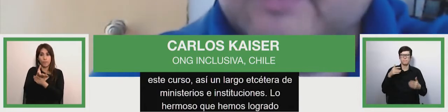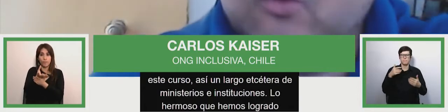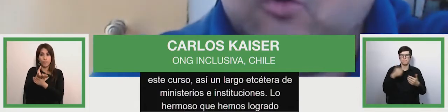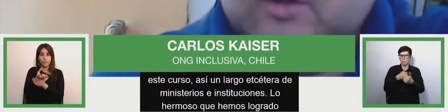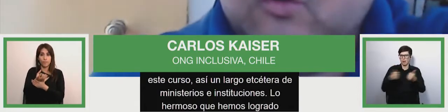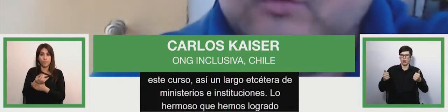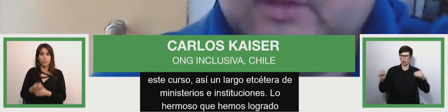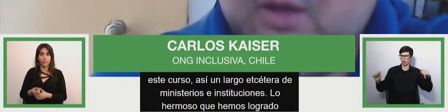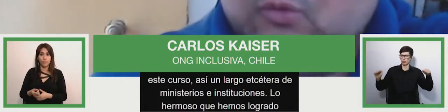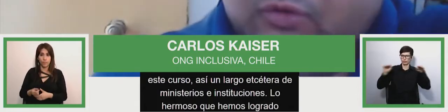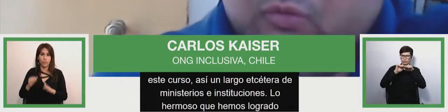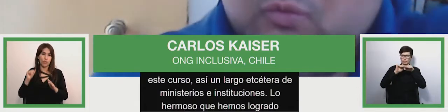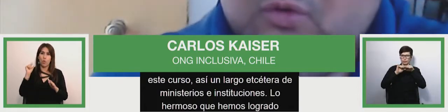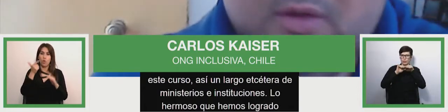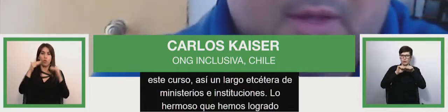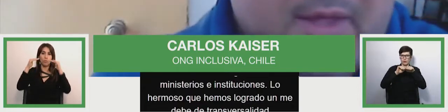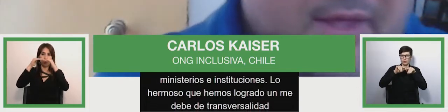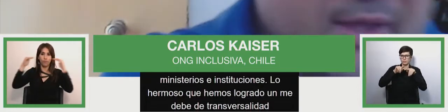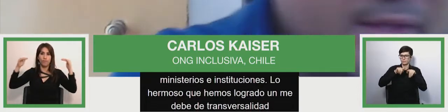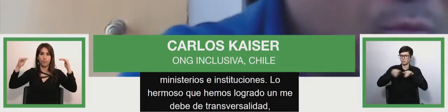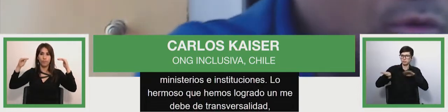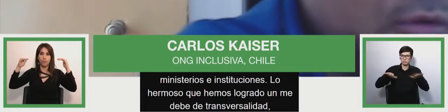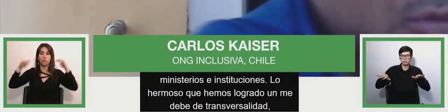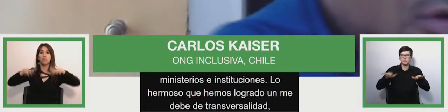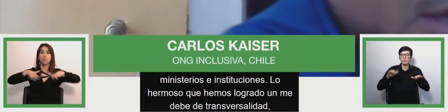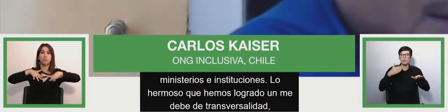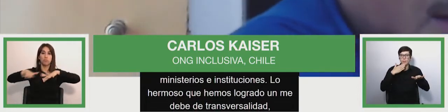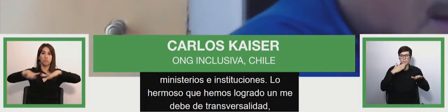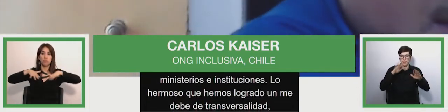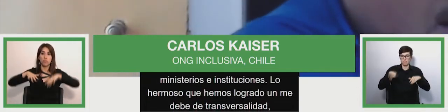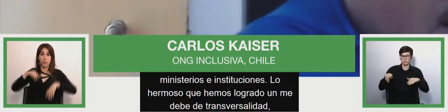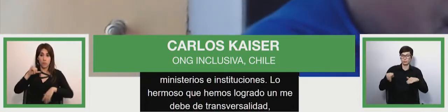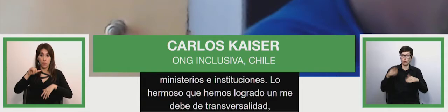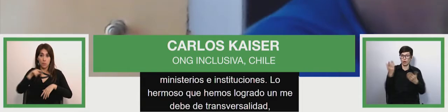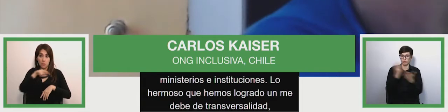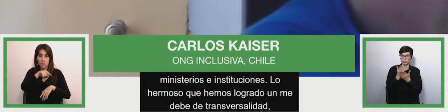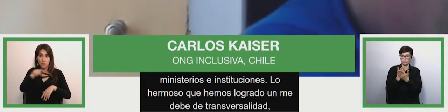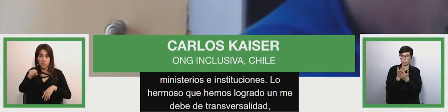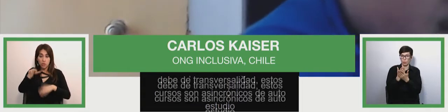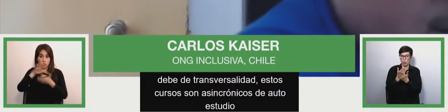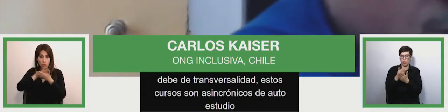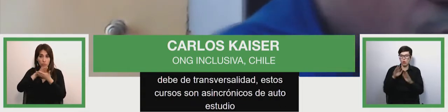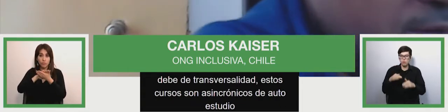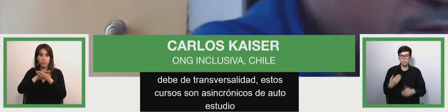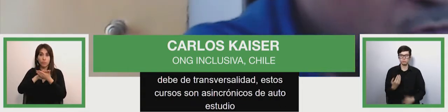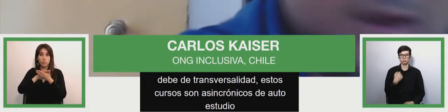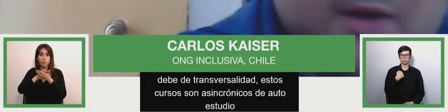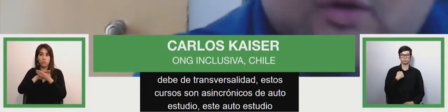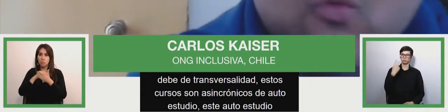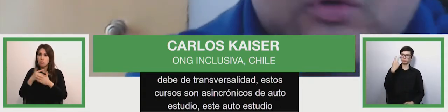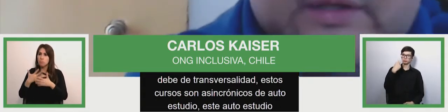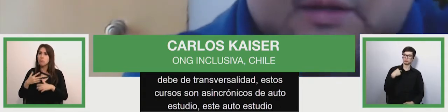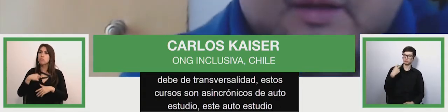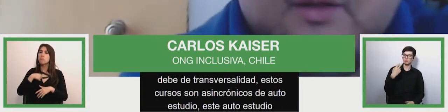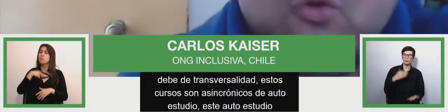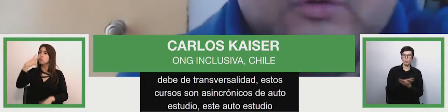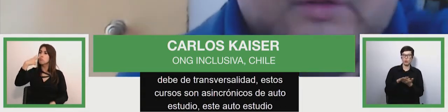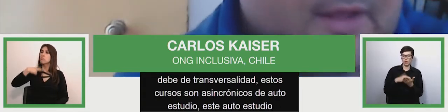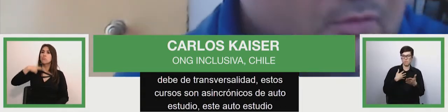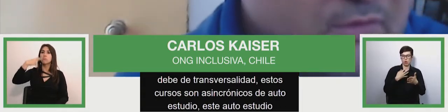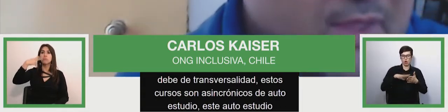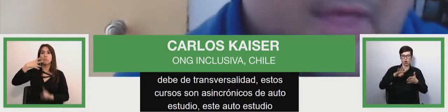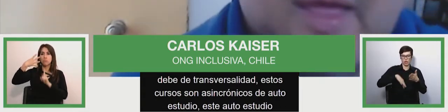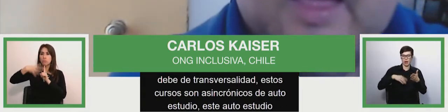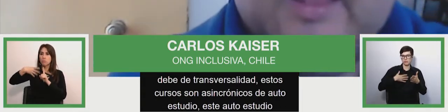asincrónicos de autoestudio este autoestudio lleva a que las personas pueden decidir tomar los horarios que gusten los